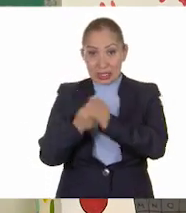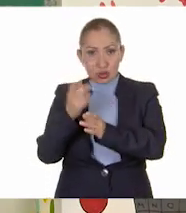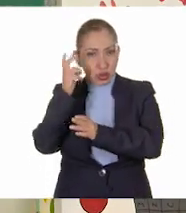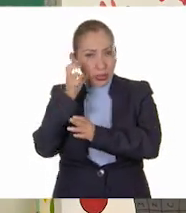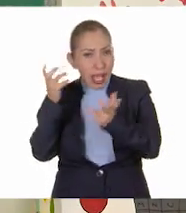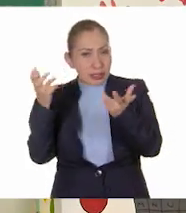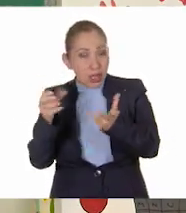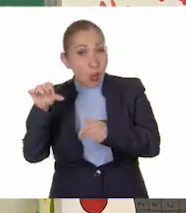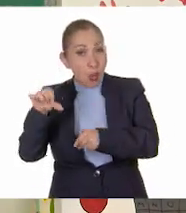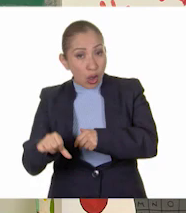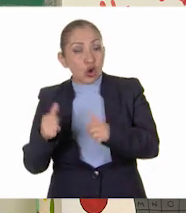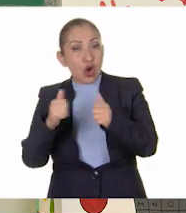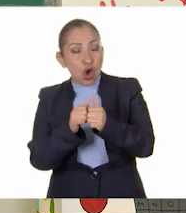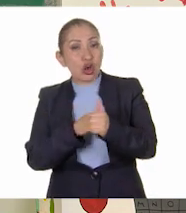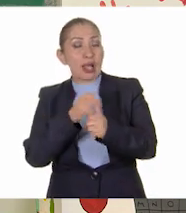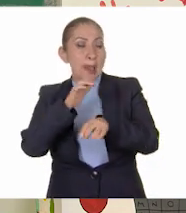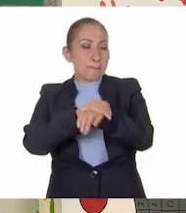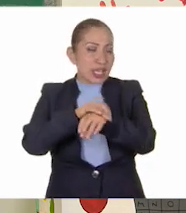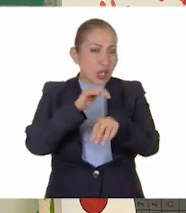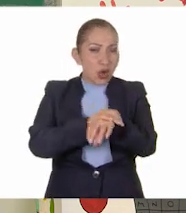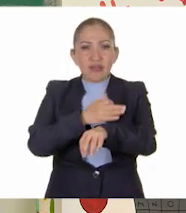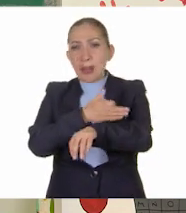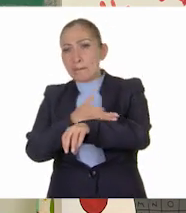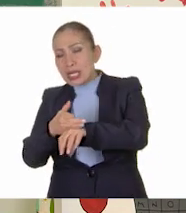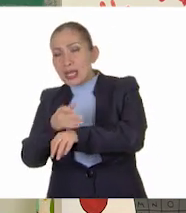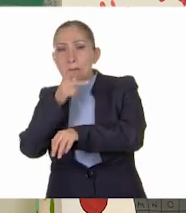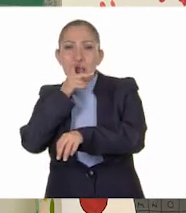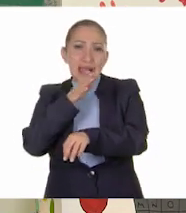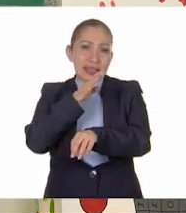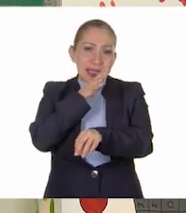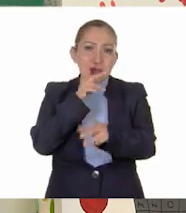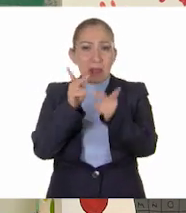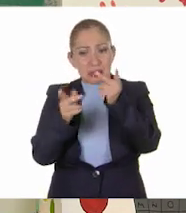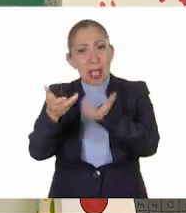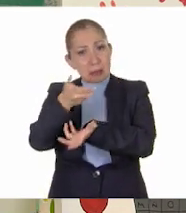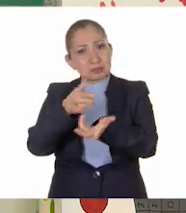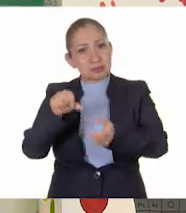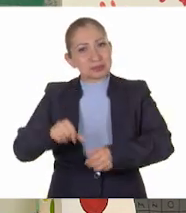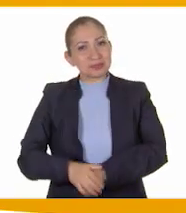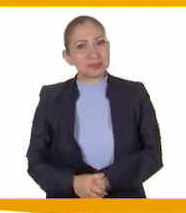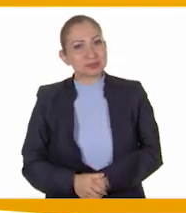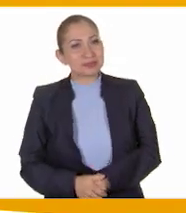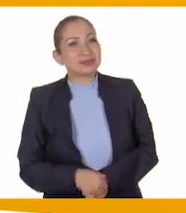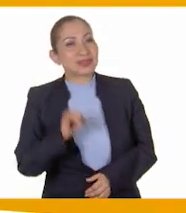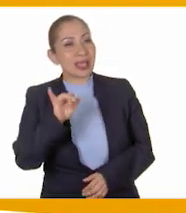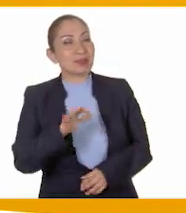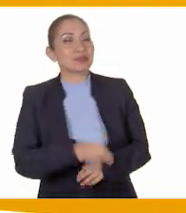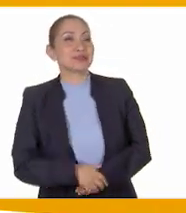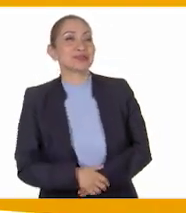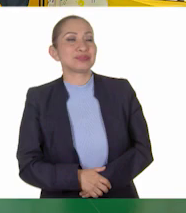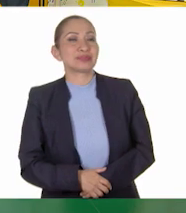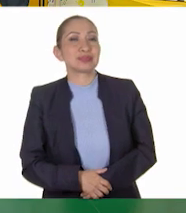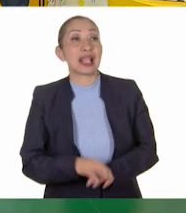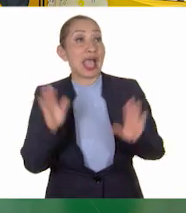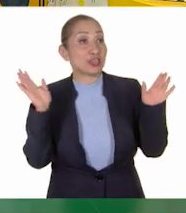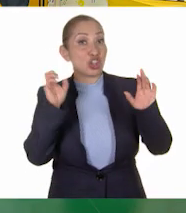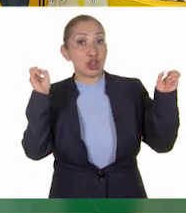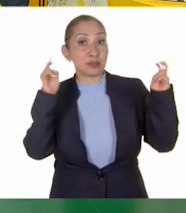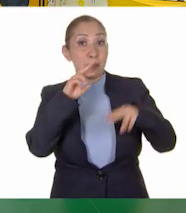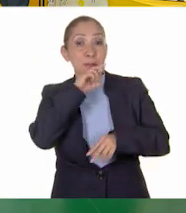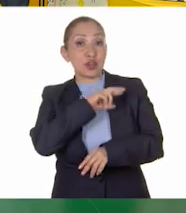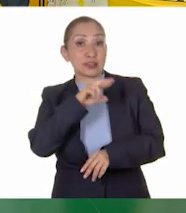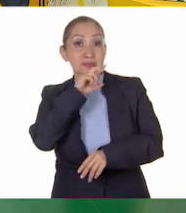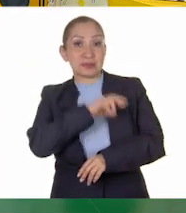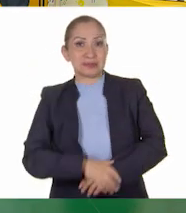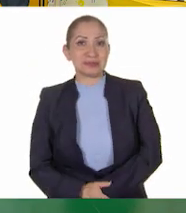hicimos hoy con sus amigos, con su familia, con sus mamás y con sus papás. Sí. Bueno, pues adiós, nos vemos a la